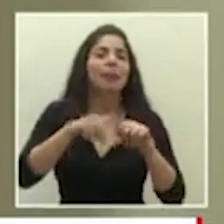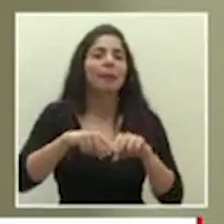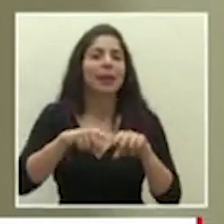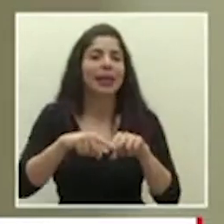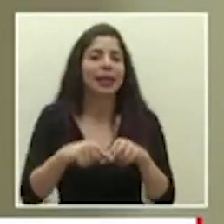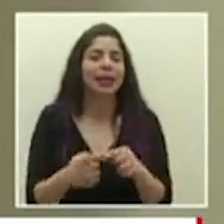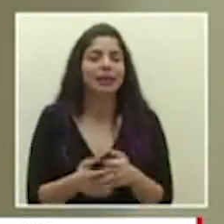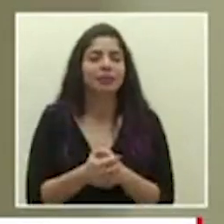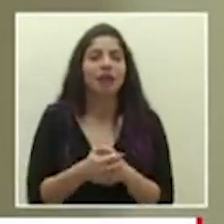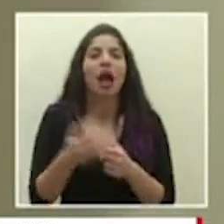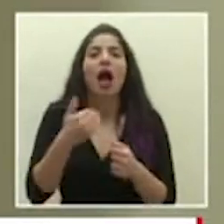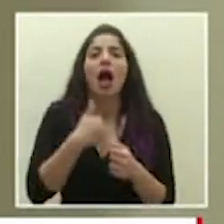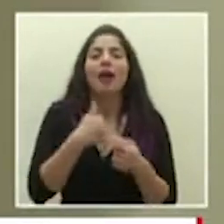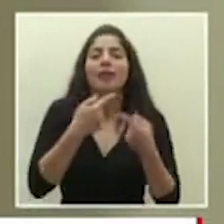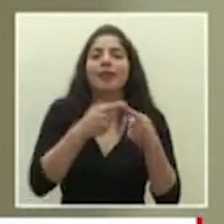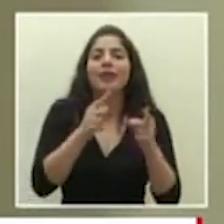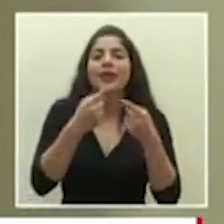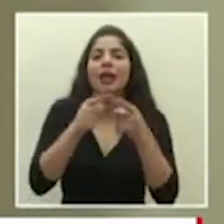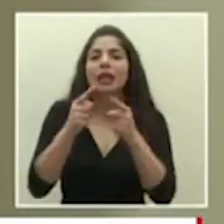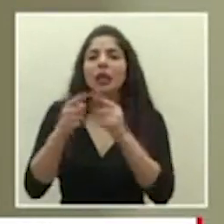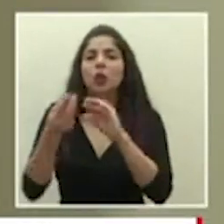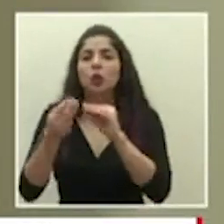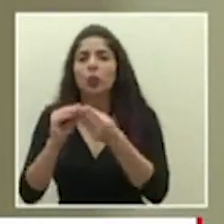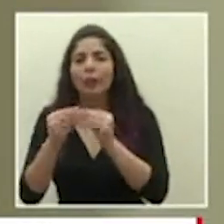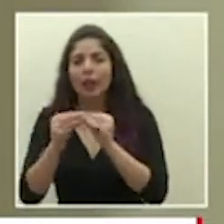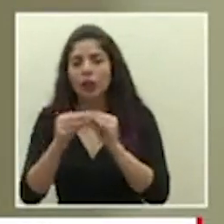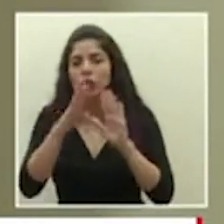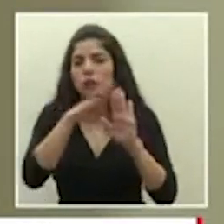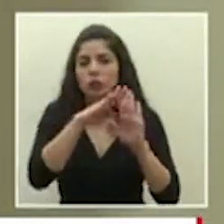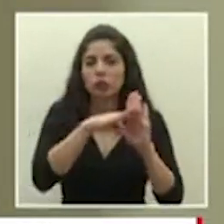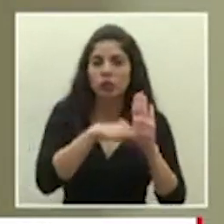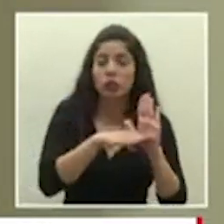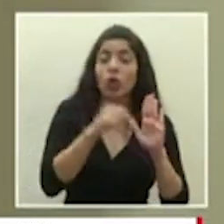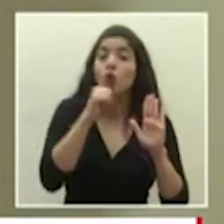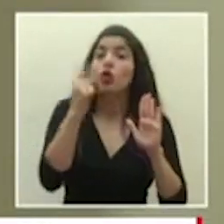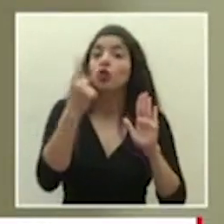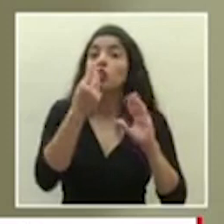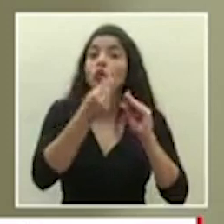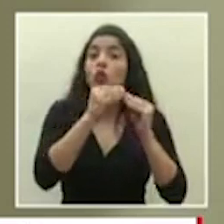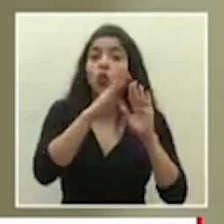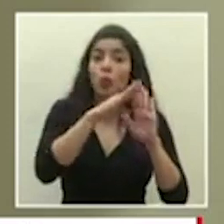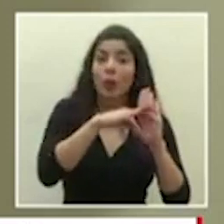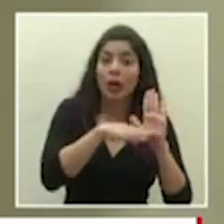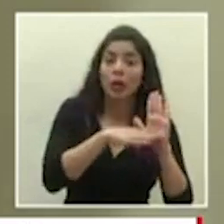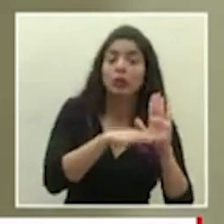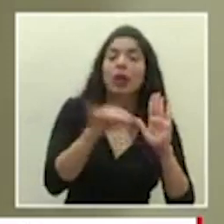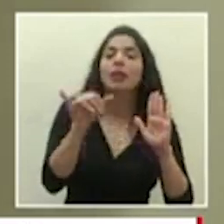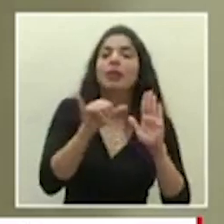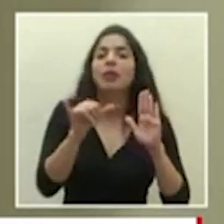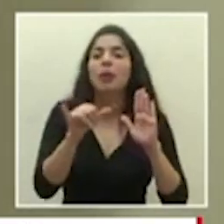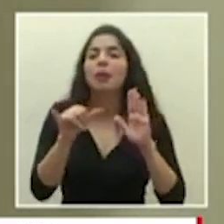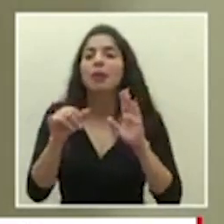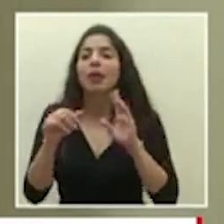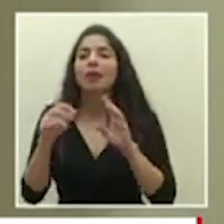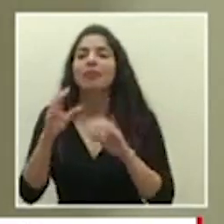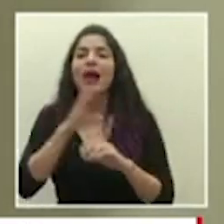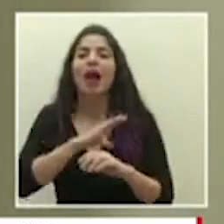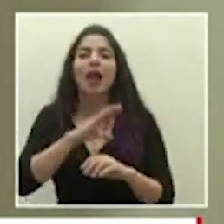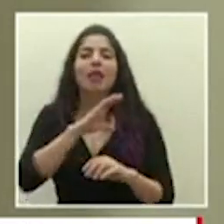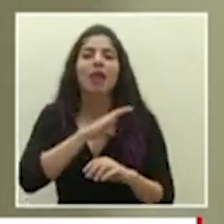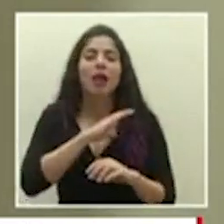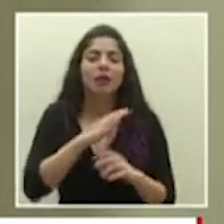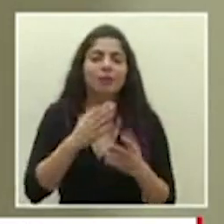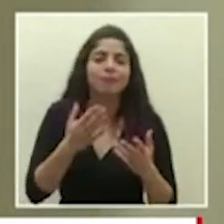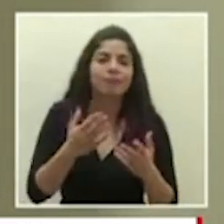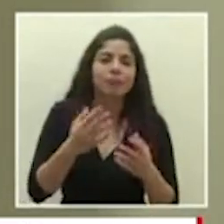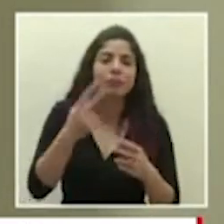diferentes números o cifras y no solamente de las cifras sino también de asuntos incluso cualitativos que se